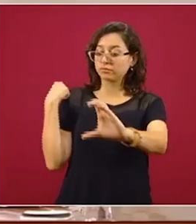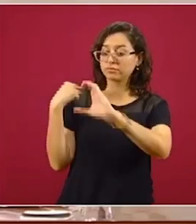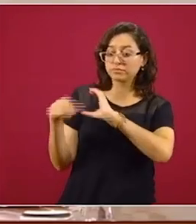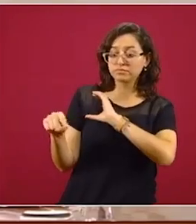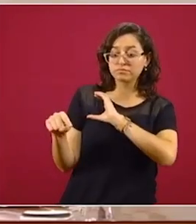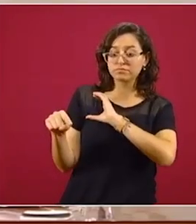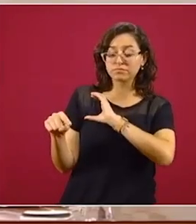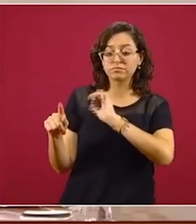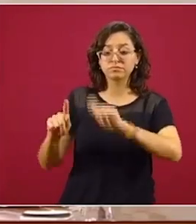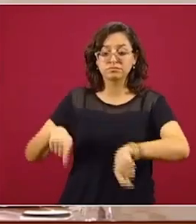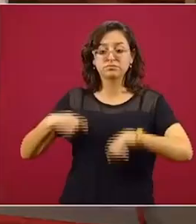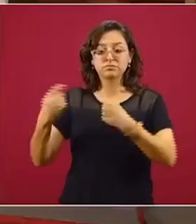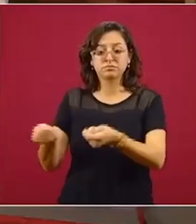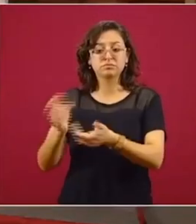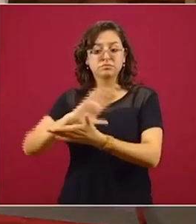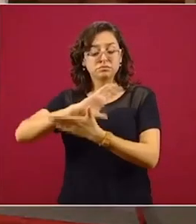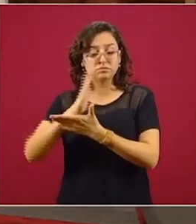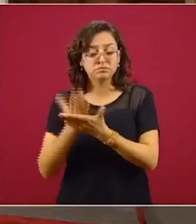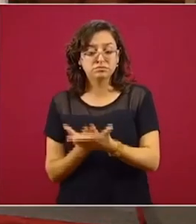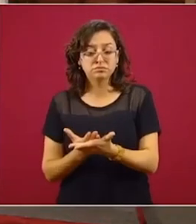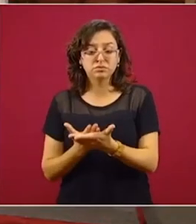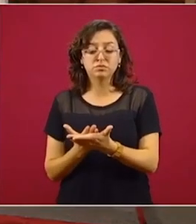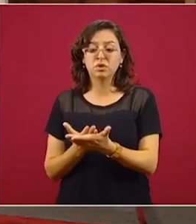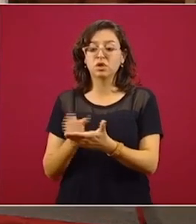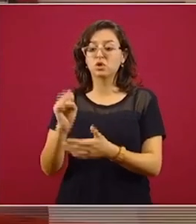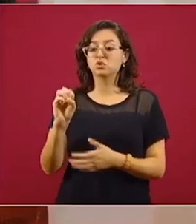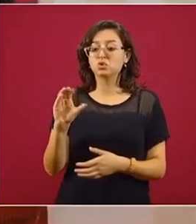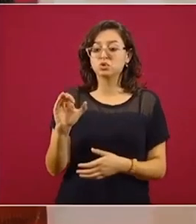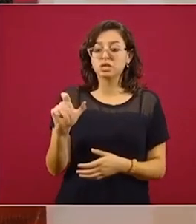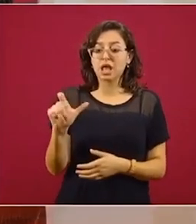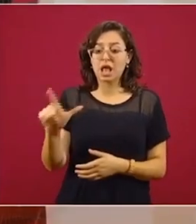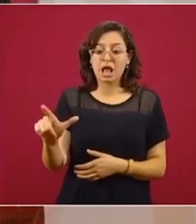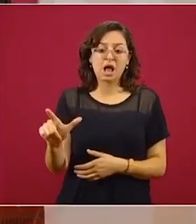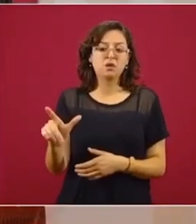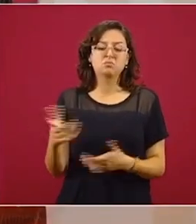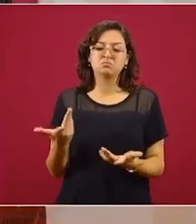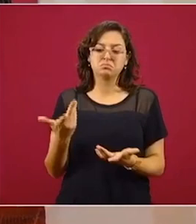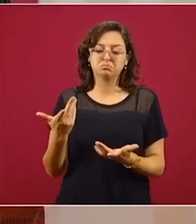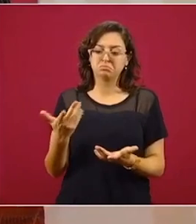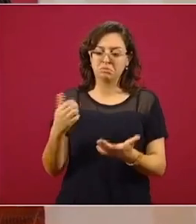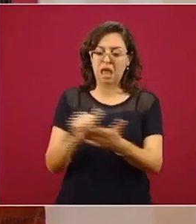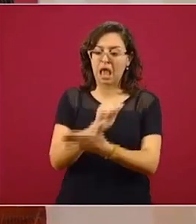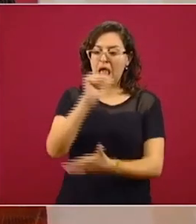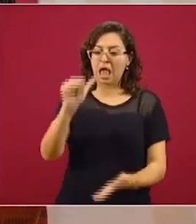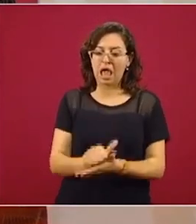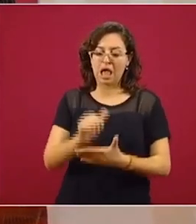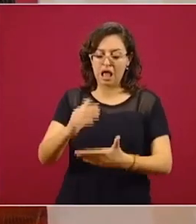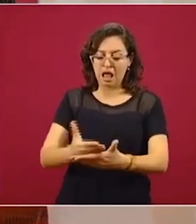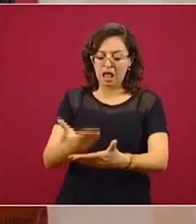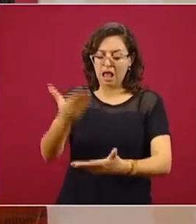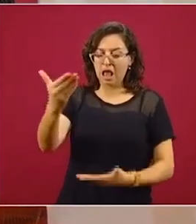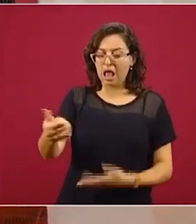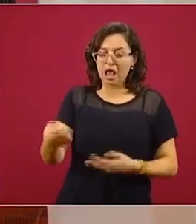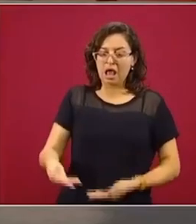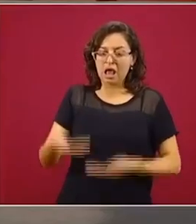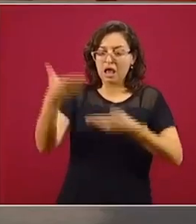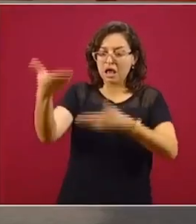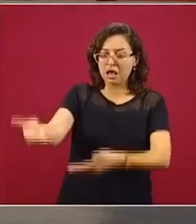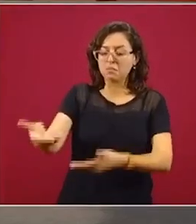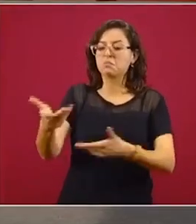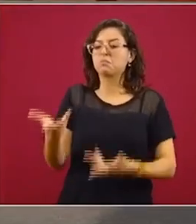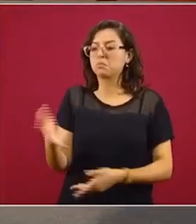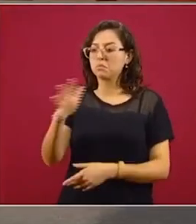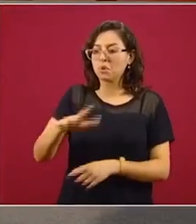manera electrónica, les entregamos un contrato social, tipo la escritura